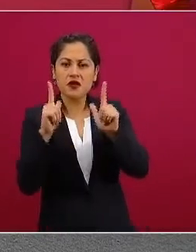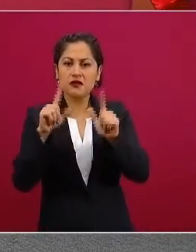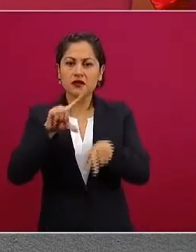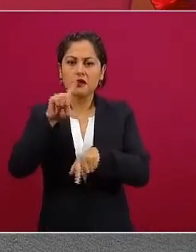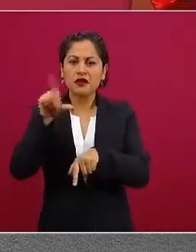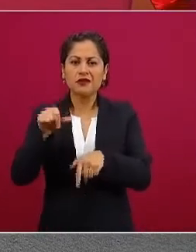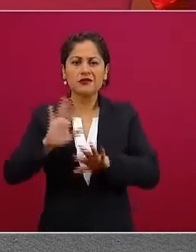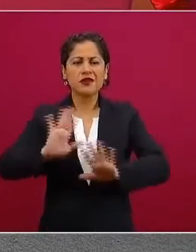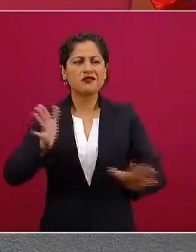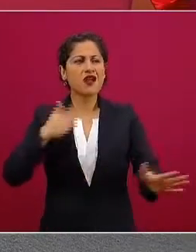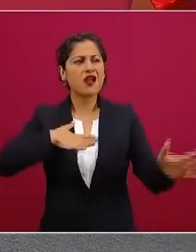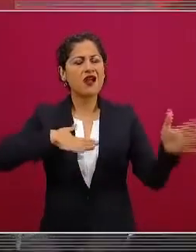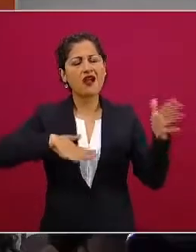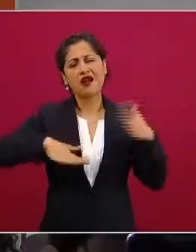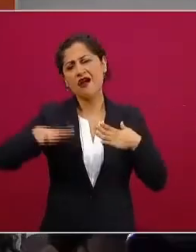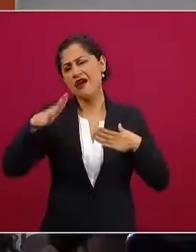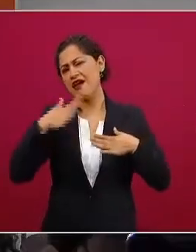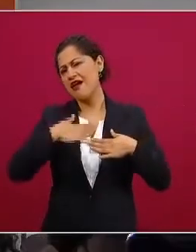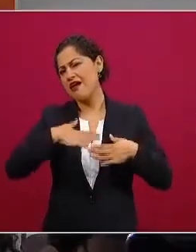es que